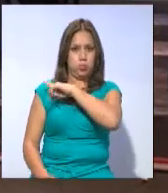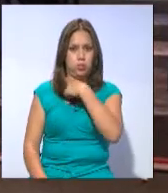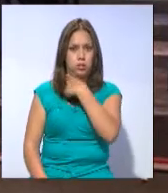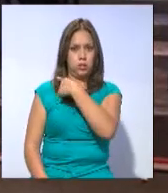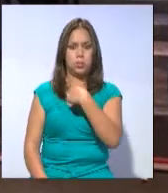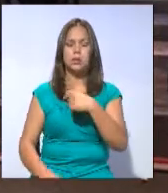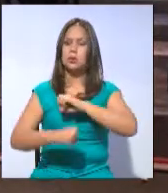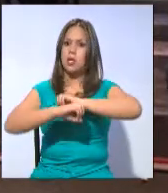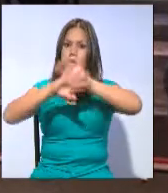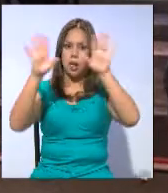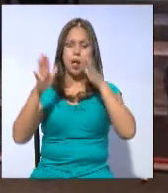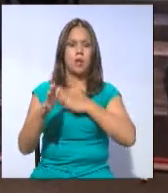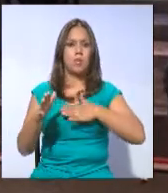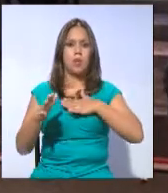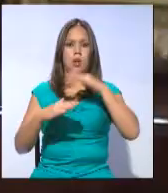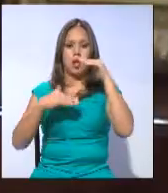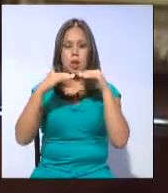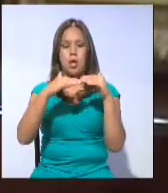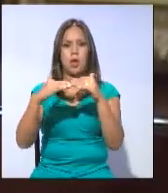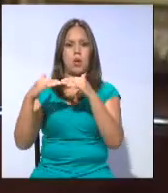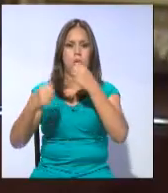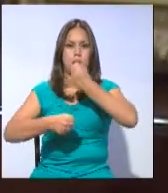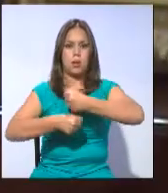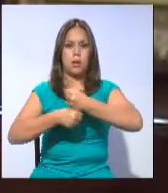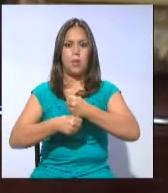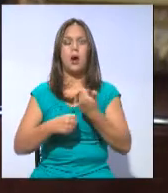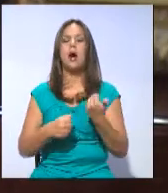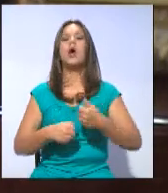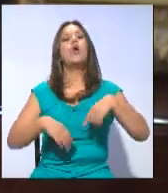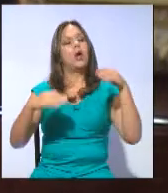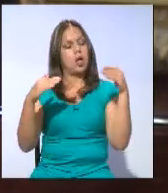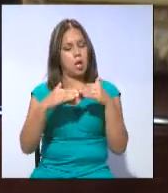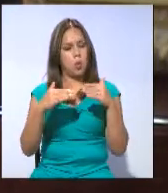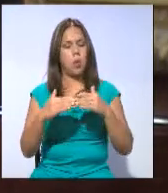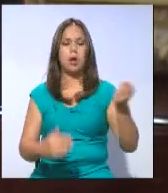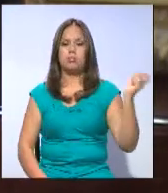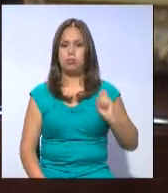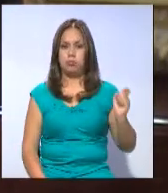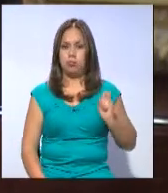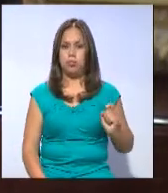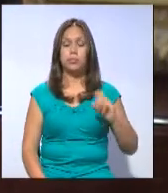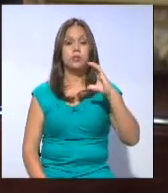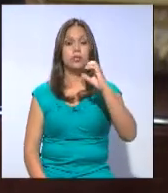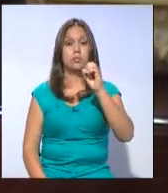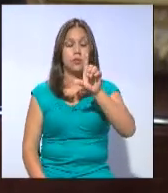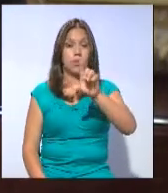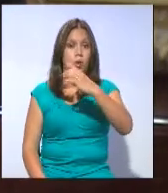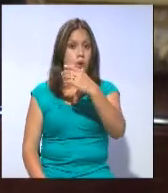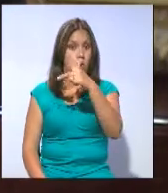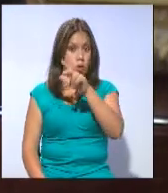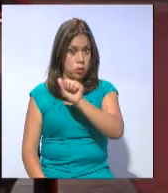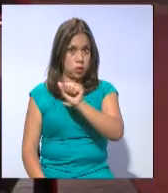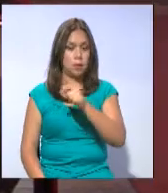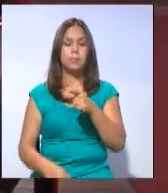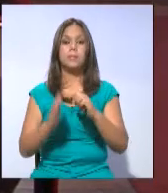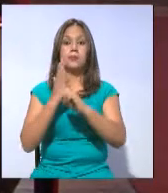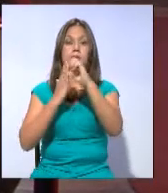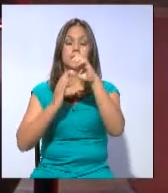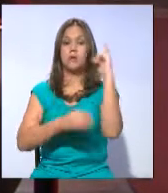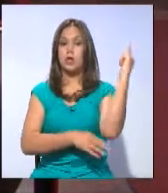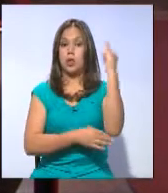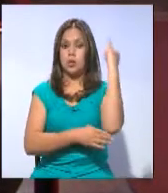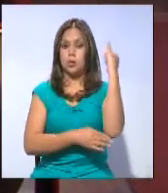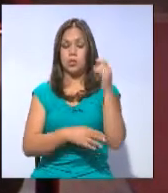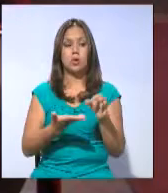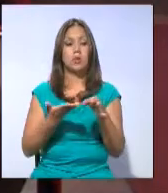claro el precepto de a igual trabajo, igual remuneración. Y Juan Carlos Colcha, del Ministerio de Industrias y Productividad, Zonal